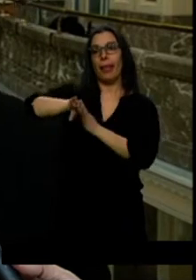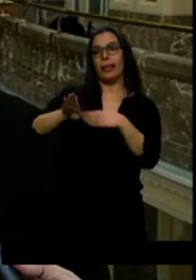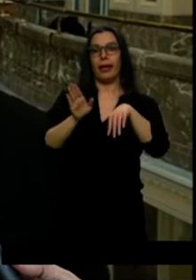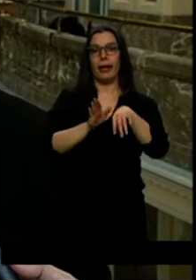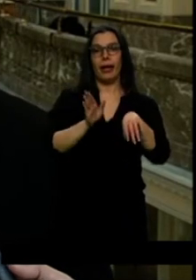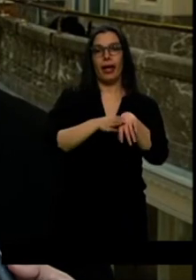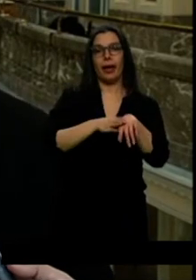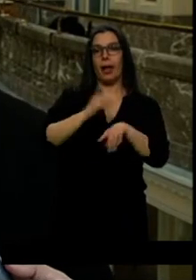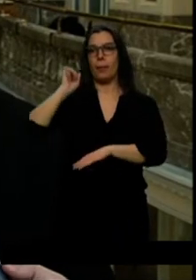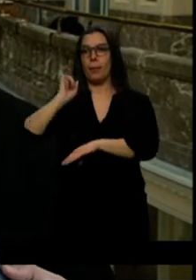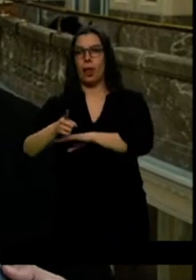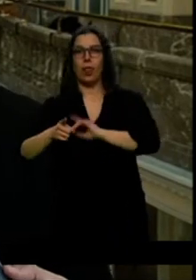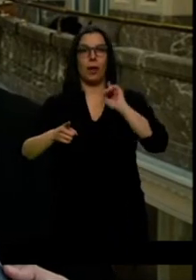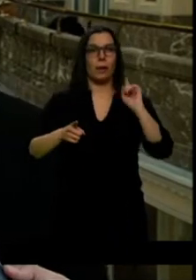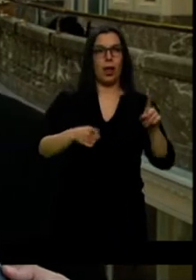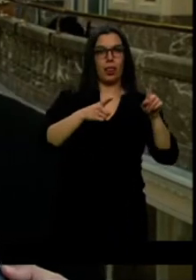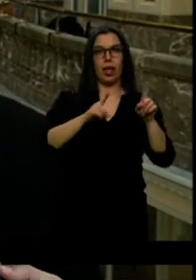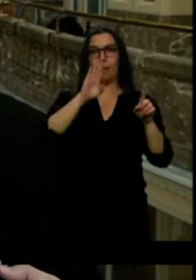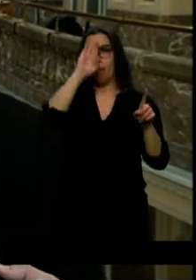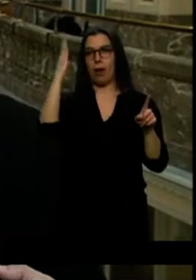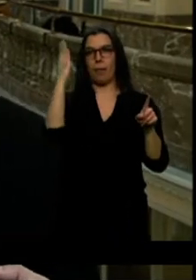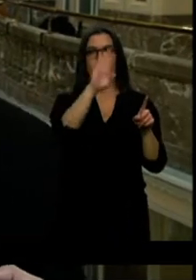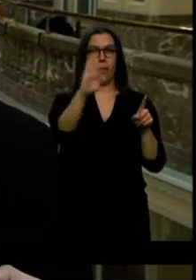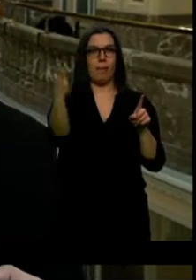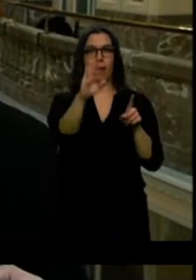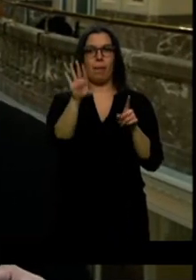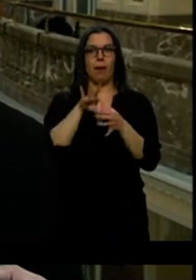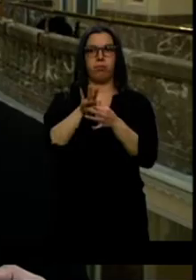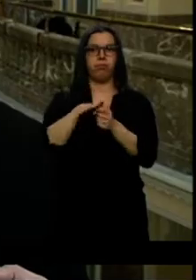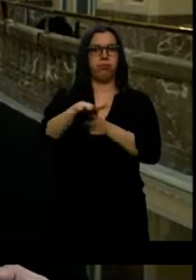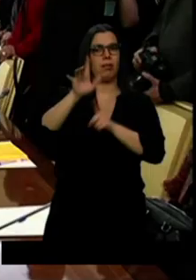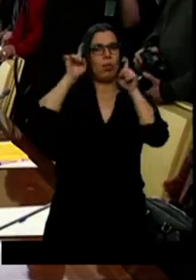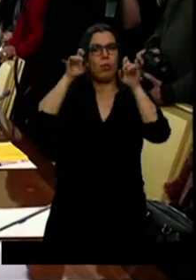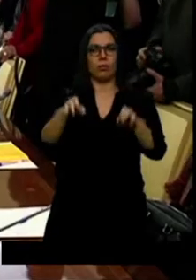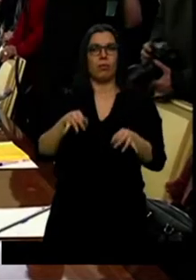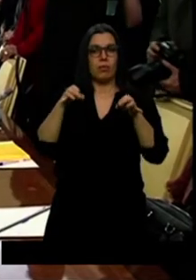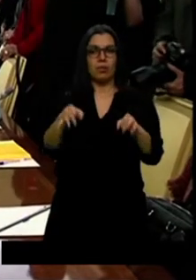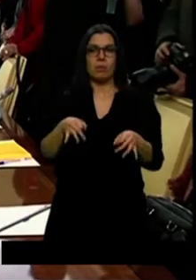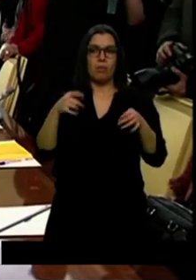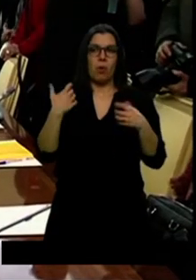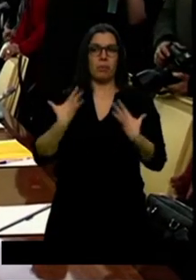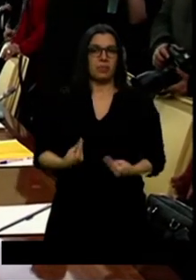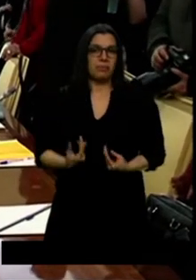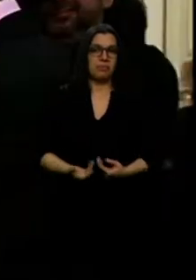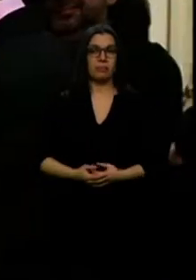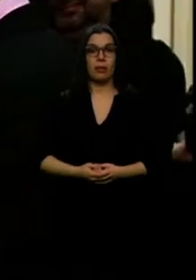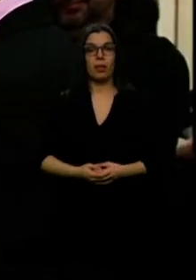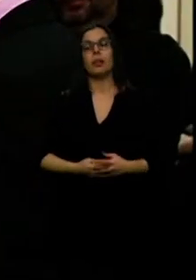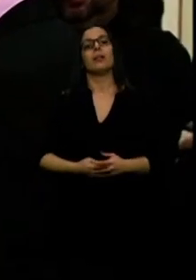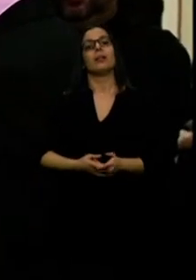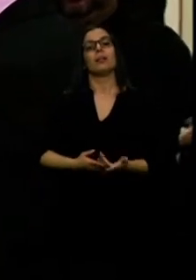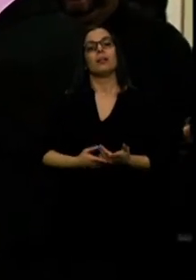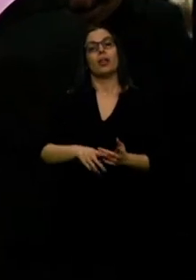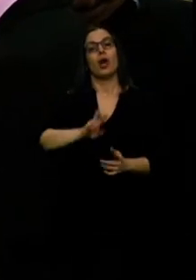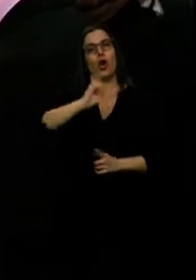y así nos va. Es un poco decepcionante todo este proceso. Fuera del orden del día sí ha habido más coincidencia entre todos